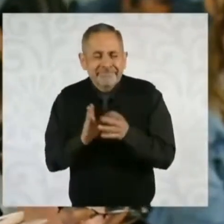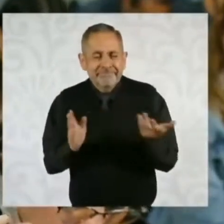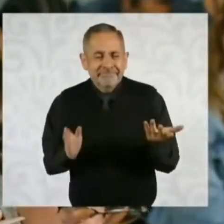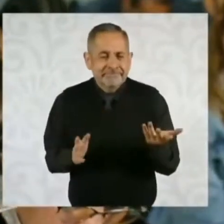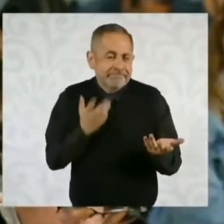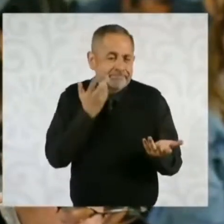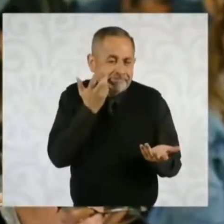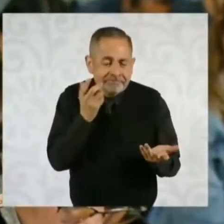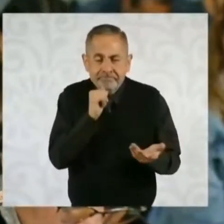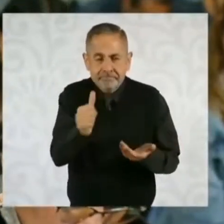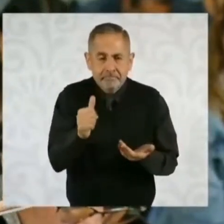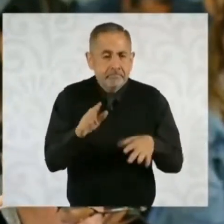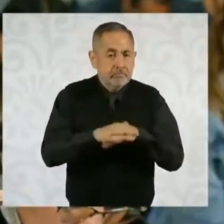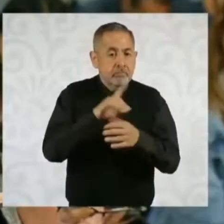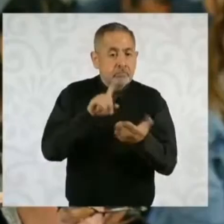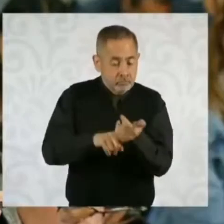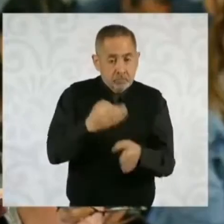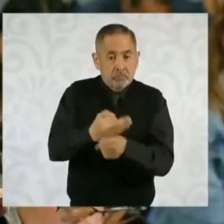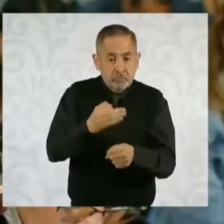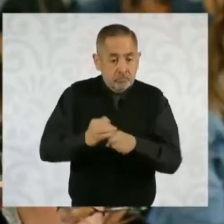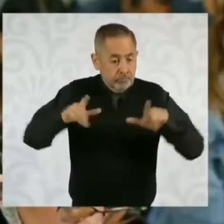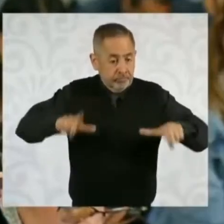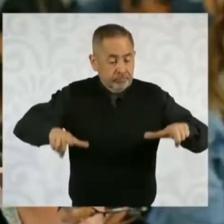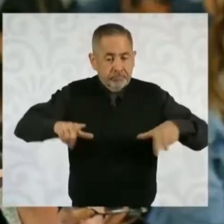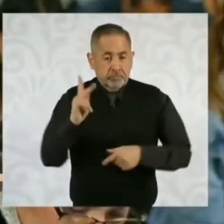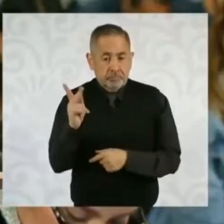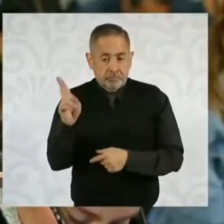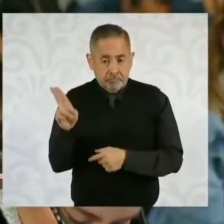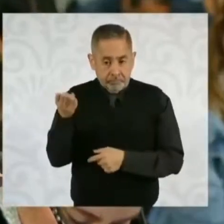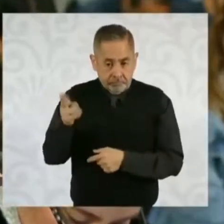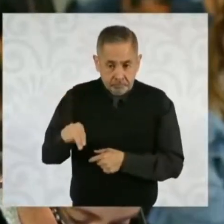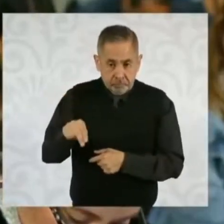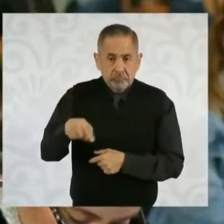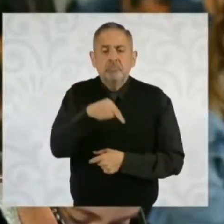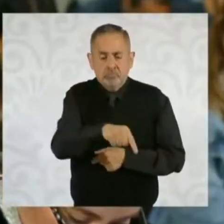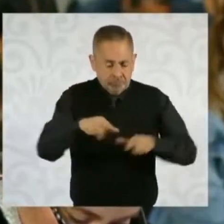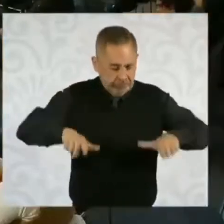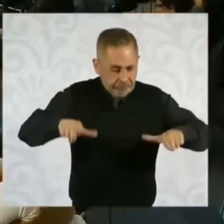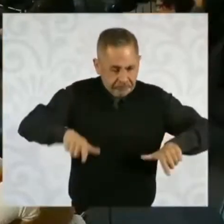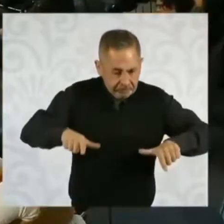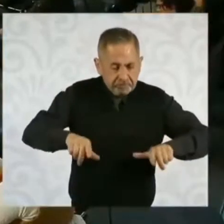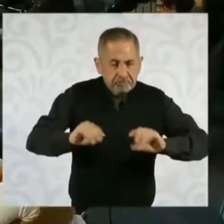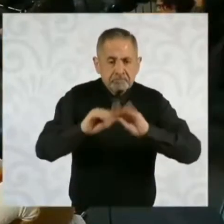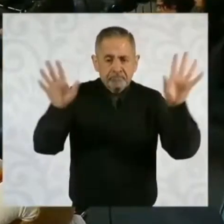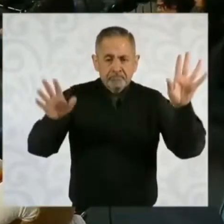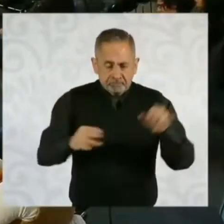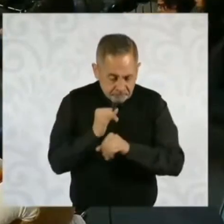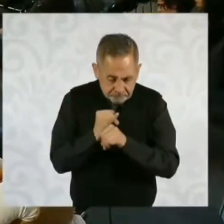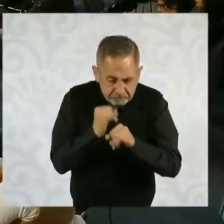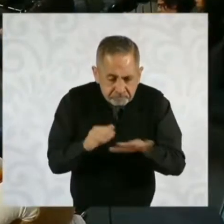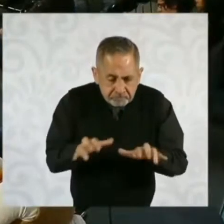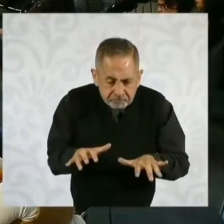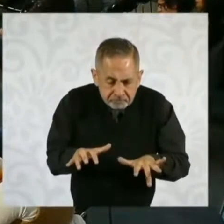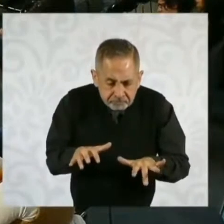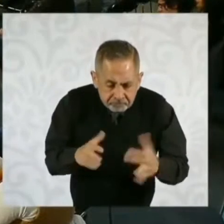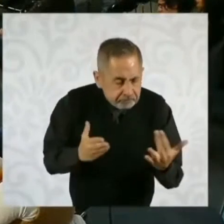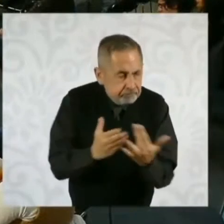porque actualmente existe la Plataforma Nacional de Transparencia, que es el INAI quien